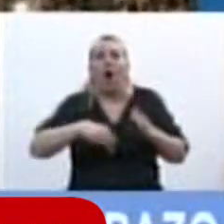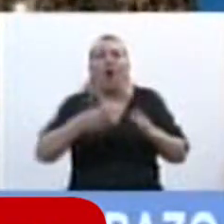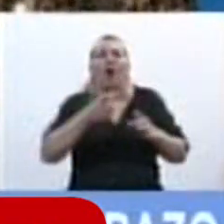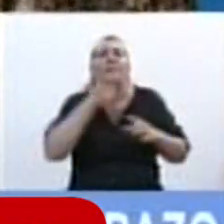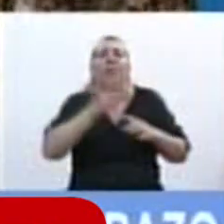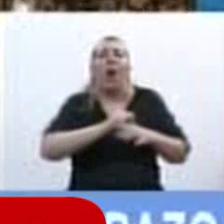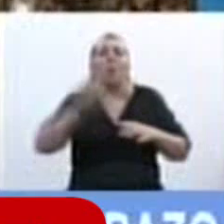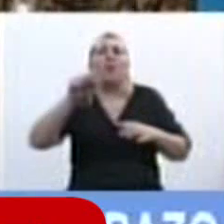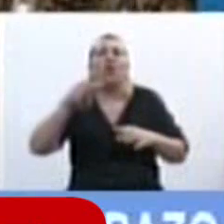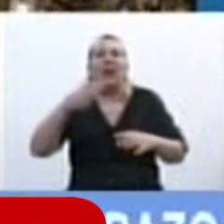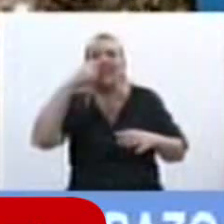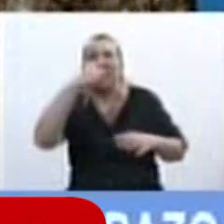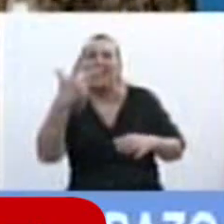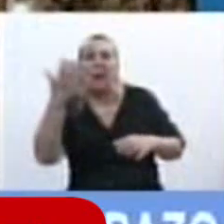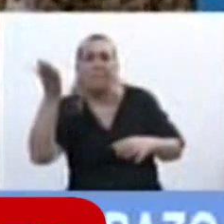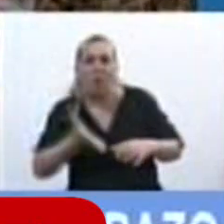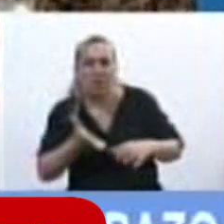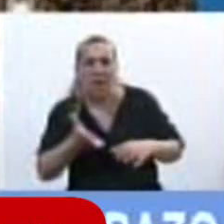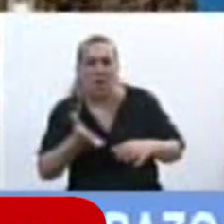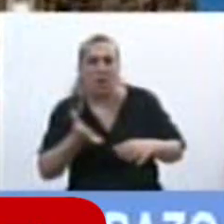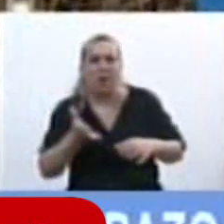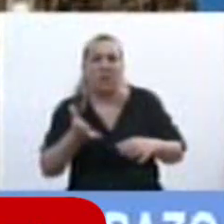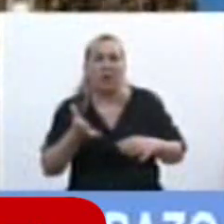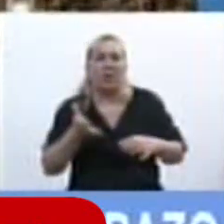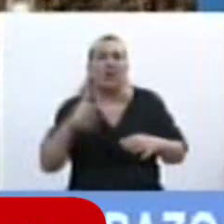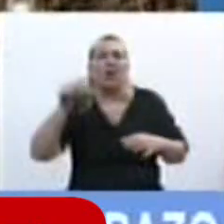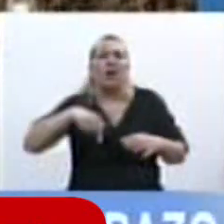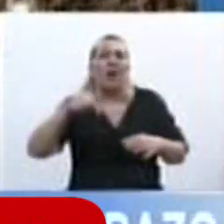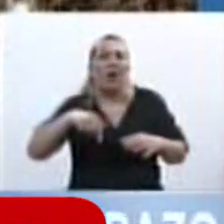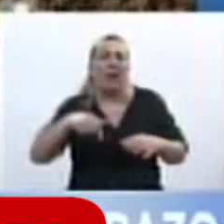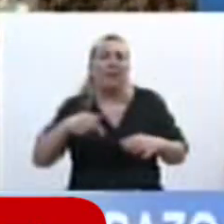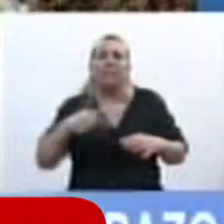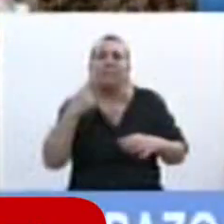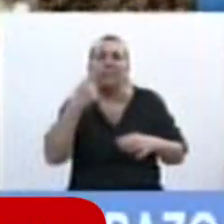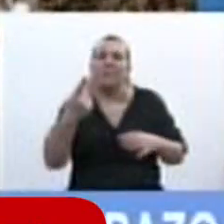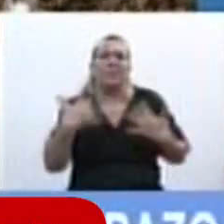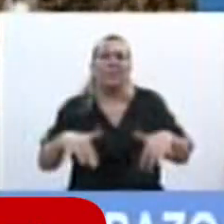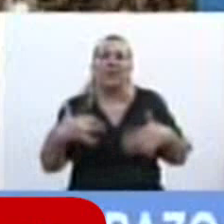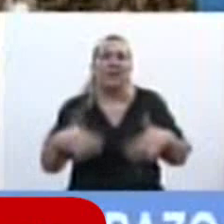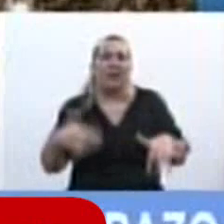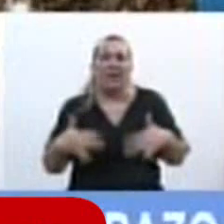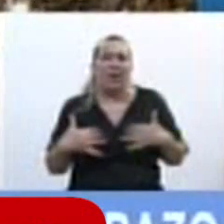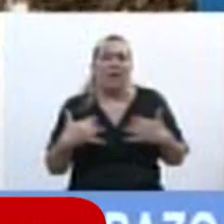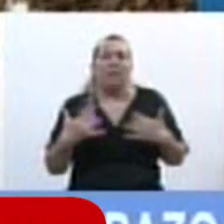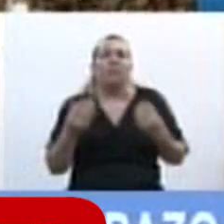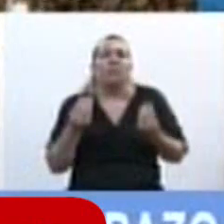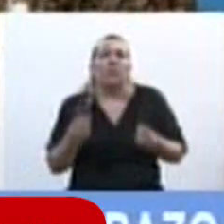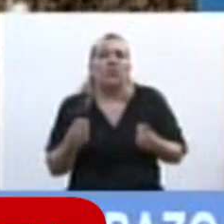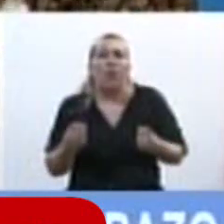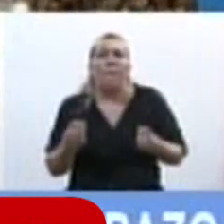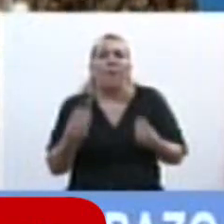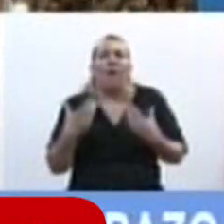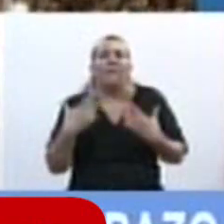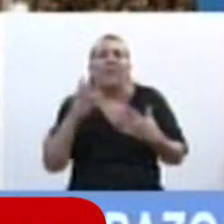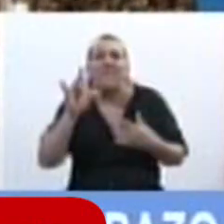y ya cuesta enormes esfuerzos y dinero encontrar los médicos